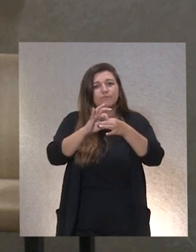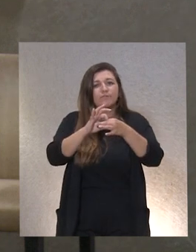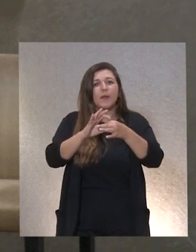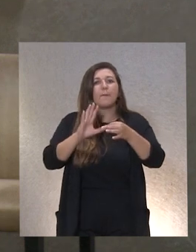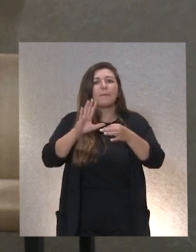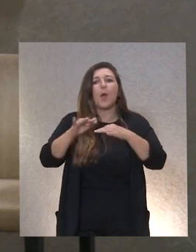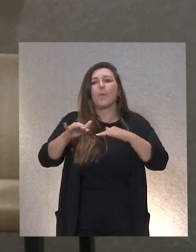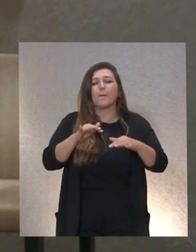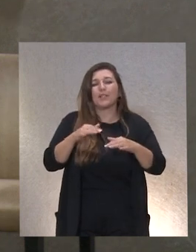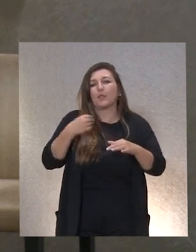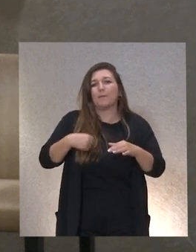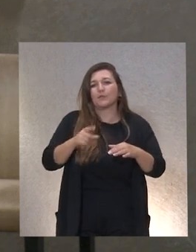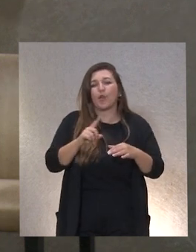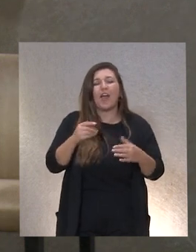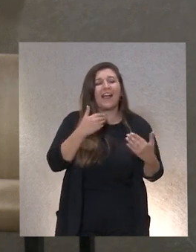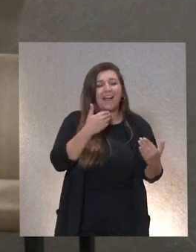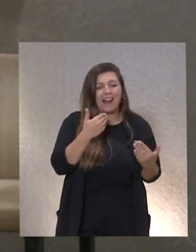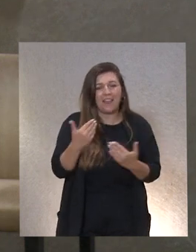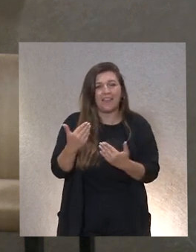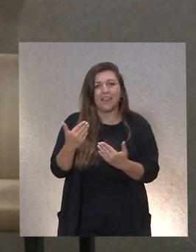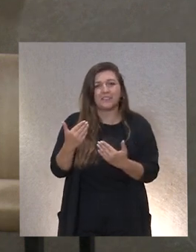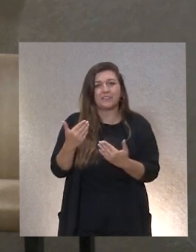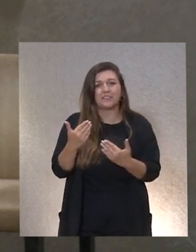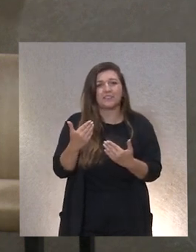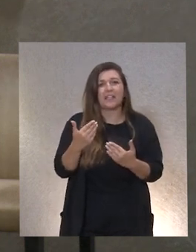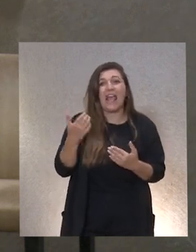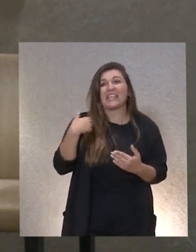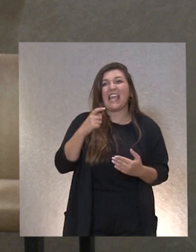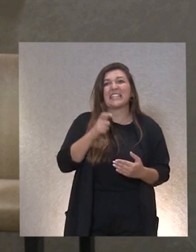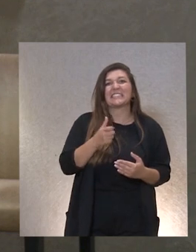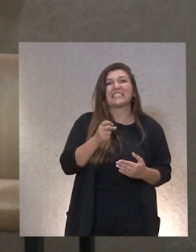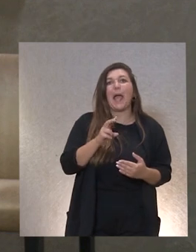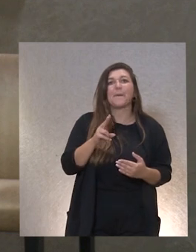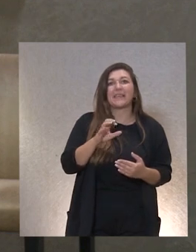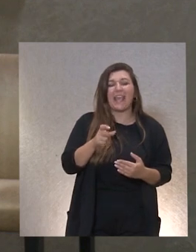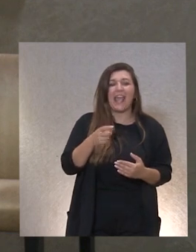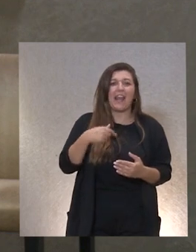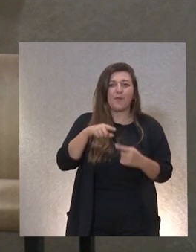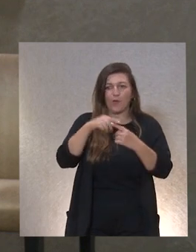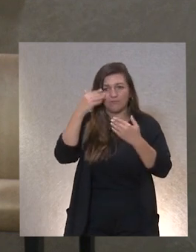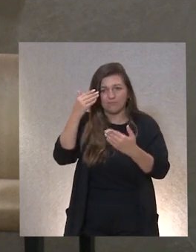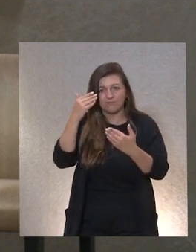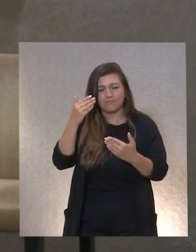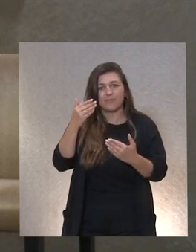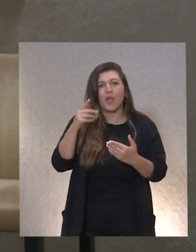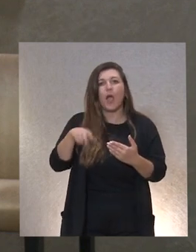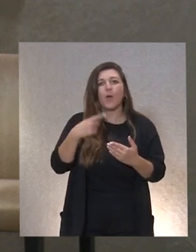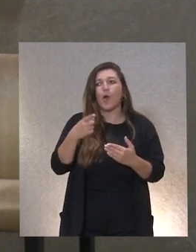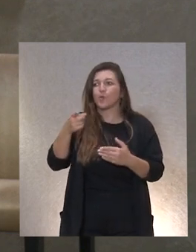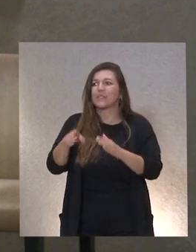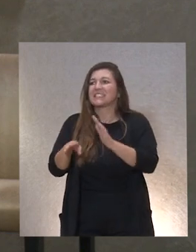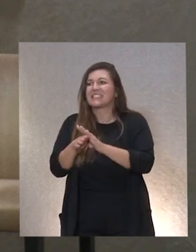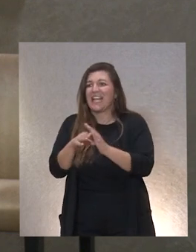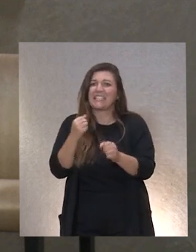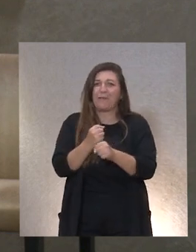propio movimiento cuánto hay que agradecerles al pobre Xavier ayer le damos un homenaje y a la vez lo combinamos a que siga trabajando